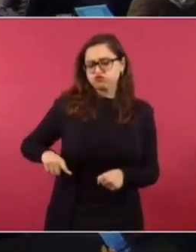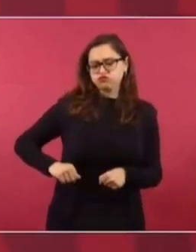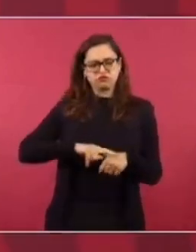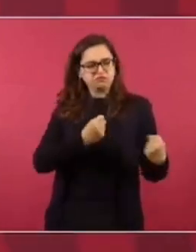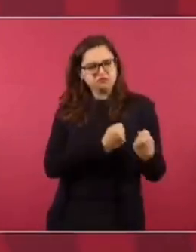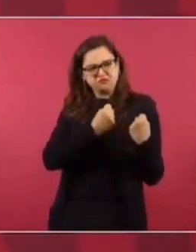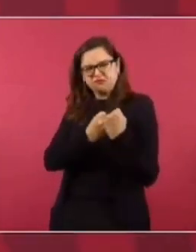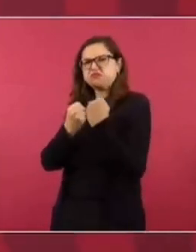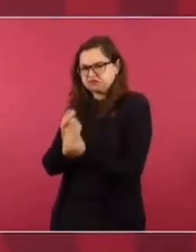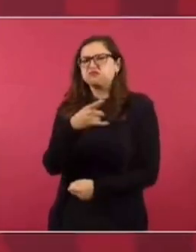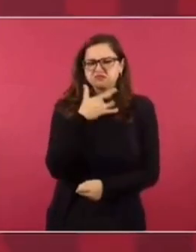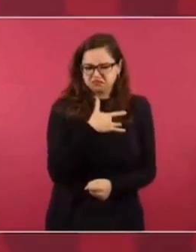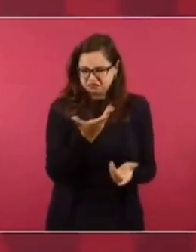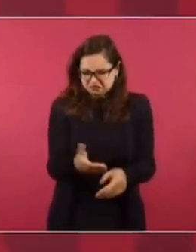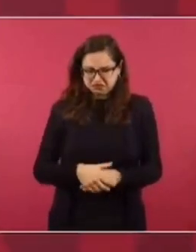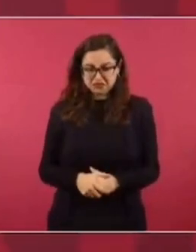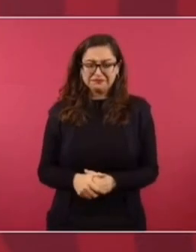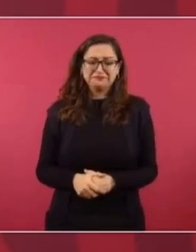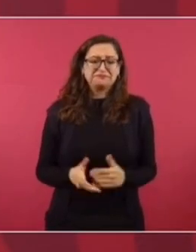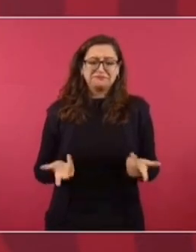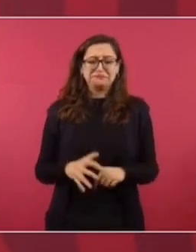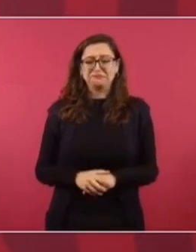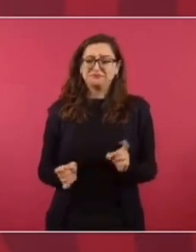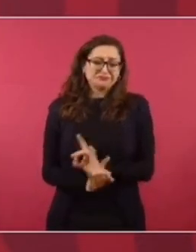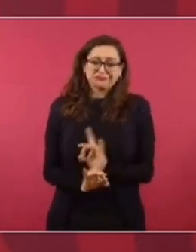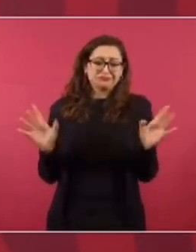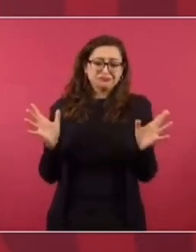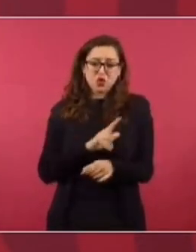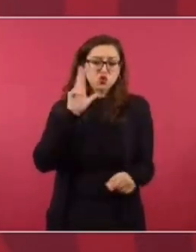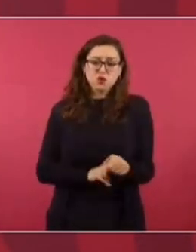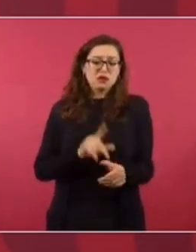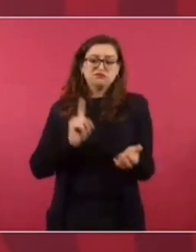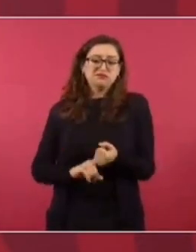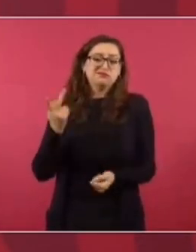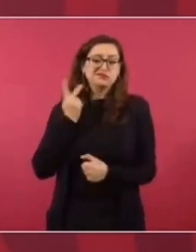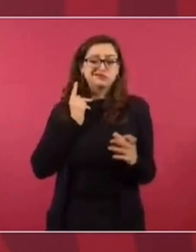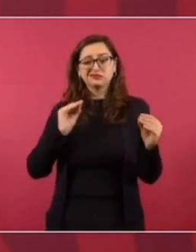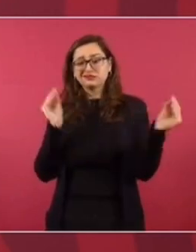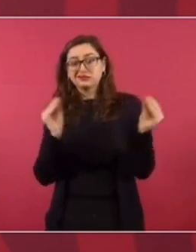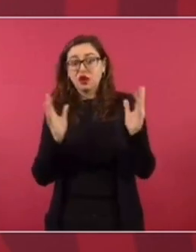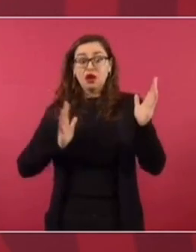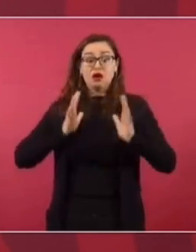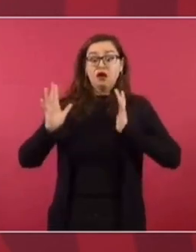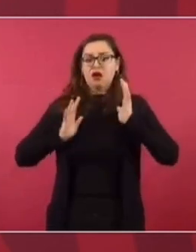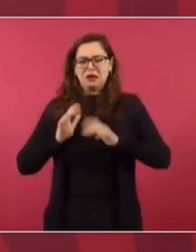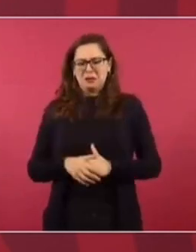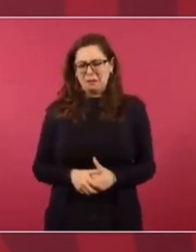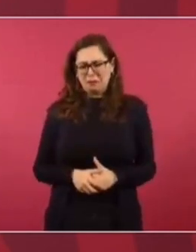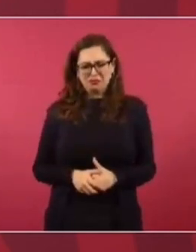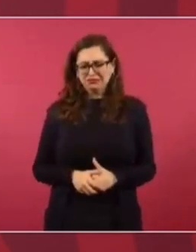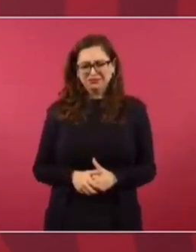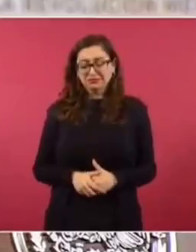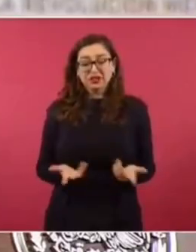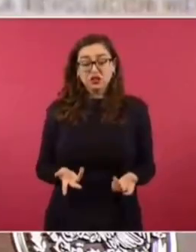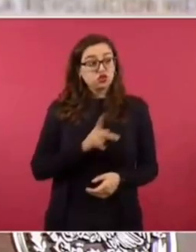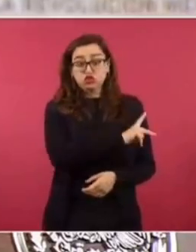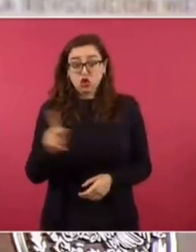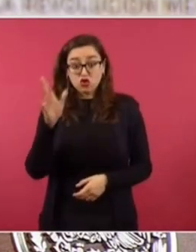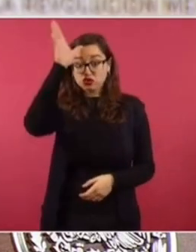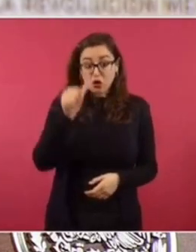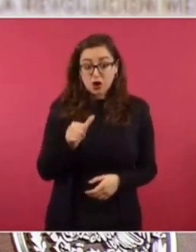parte de la polémica que debe de haber. No sorprendernos de eso. Sería muy aburrido, ¿no?